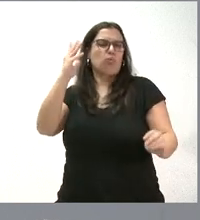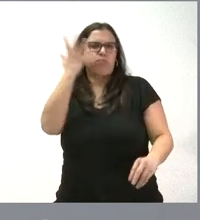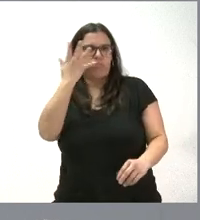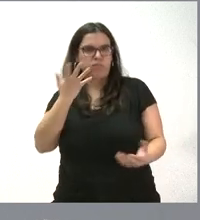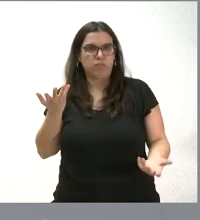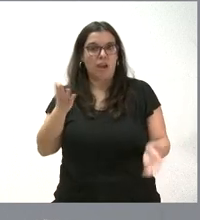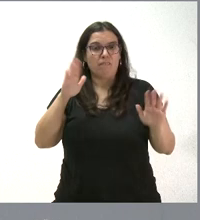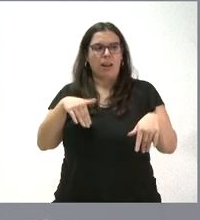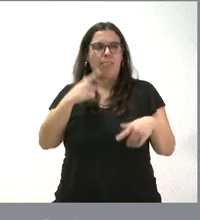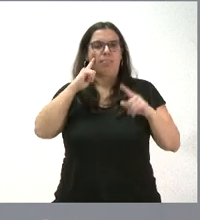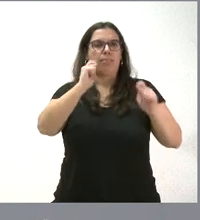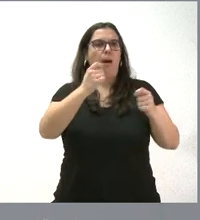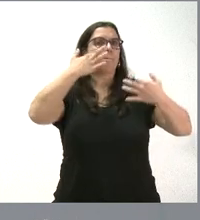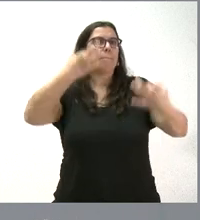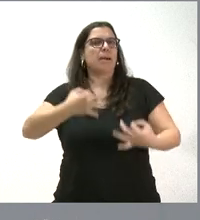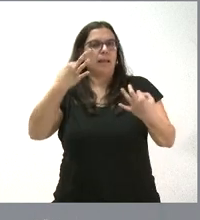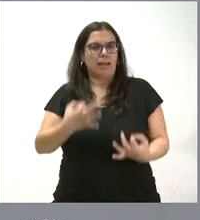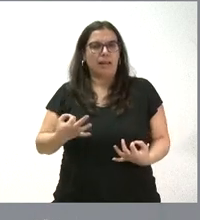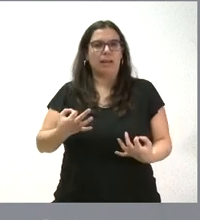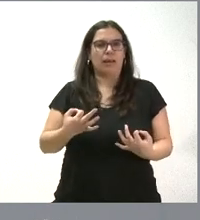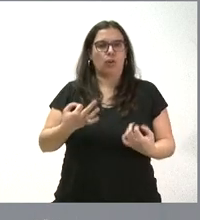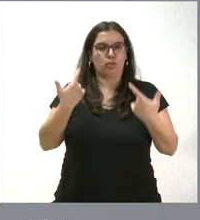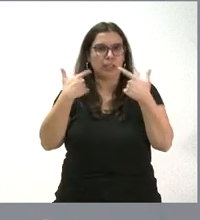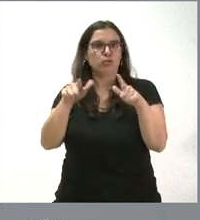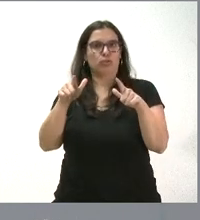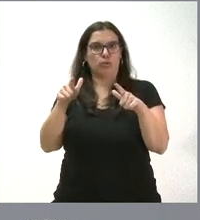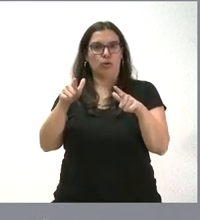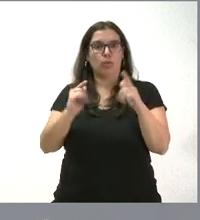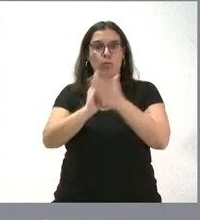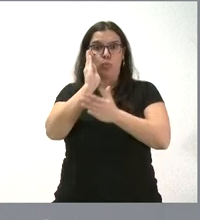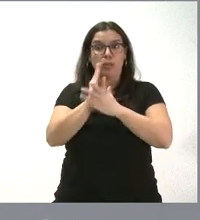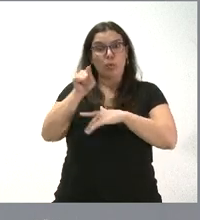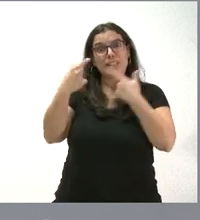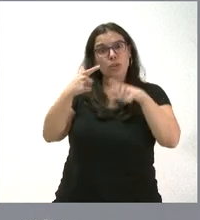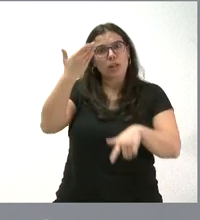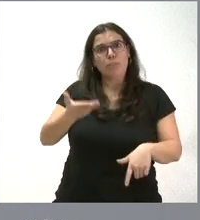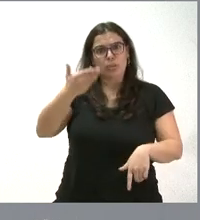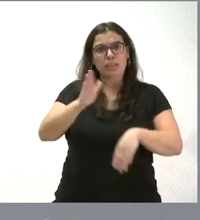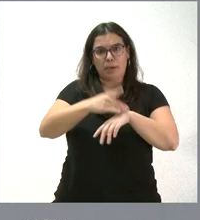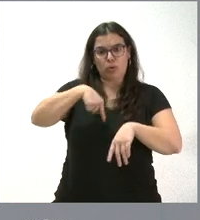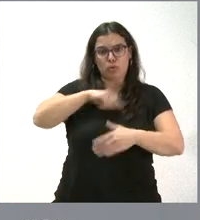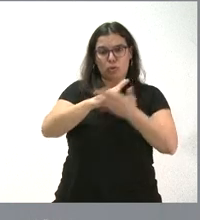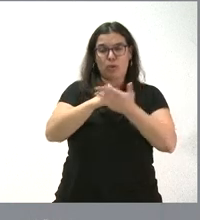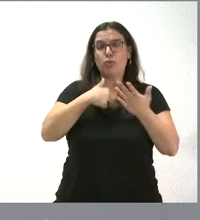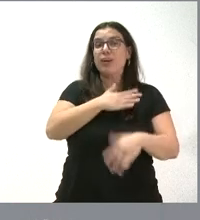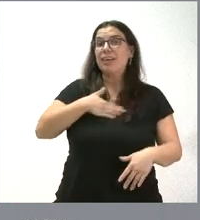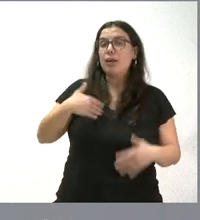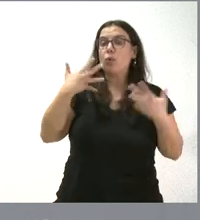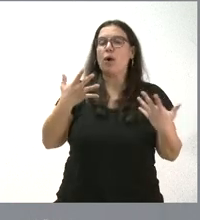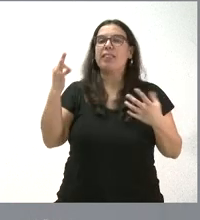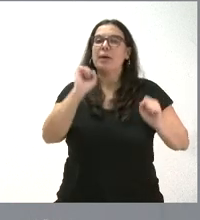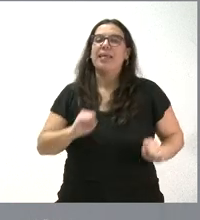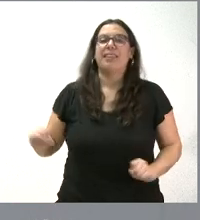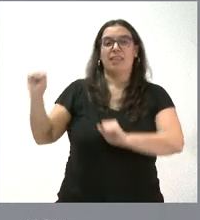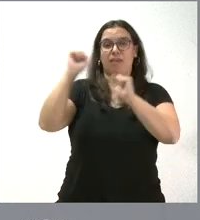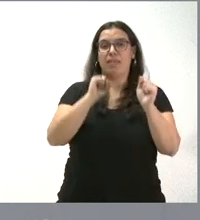lo que hace es poner en riesgo la existencia de un sector productivo tan importante para nuestra comunidad autónoma, yo con esto lo que quiero es que hay que defender claramente a